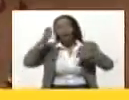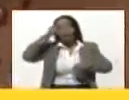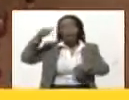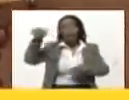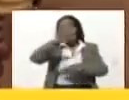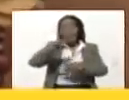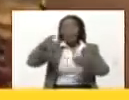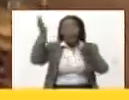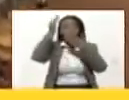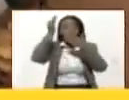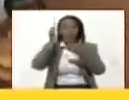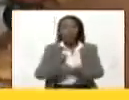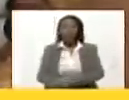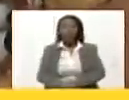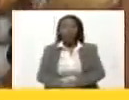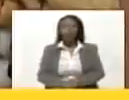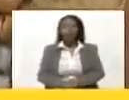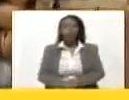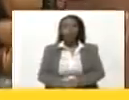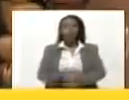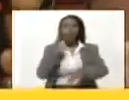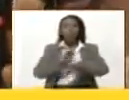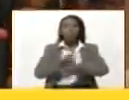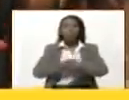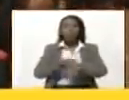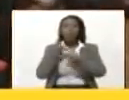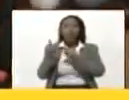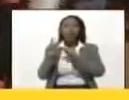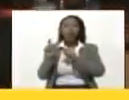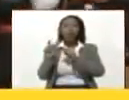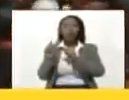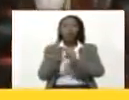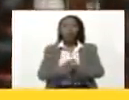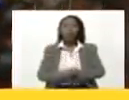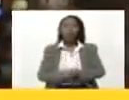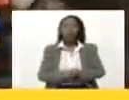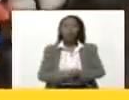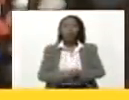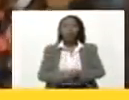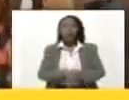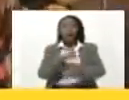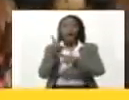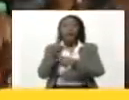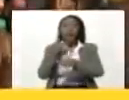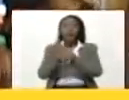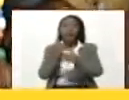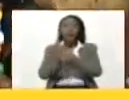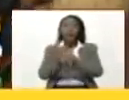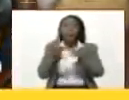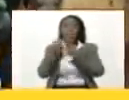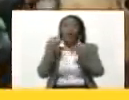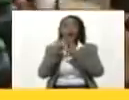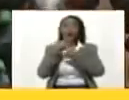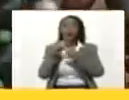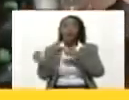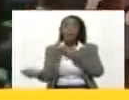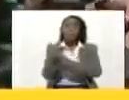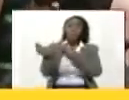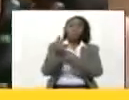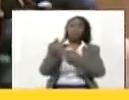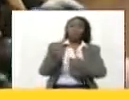pueblos indios. Por eso es una ofensa para toda la América